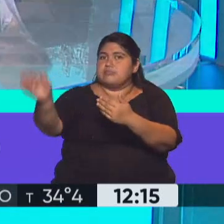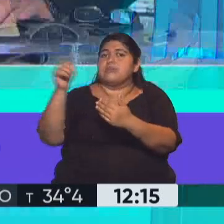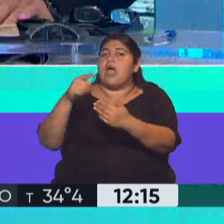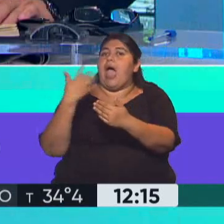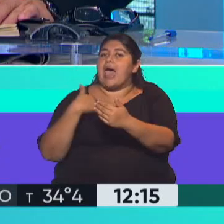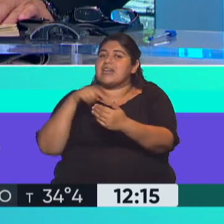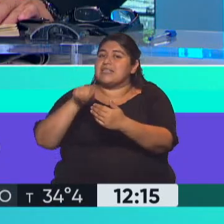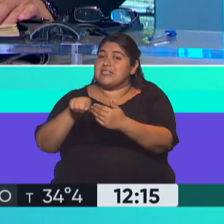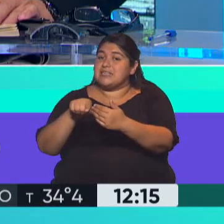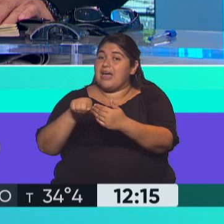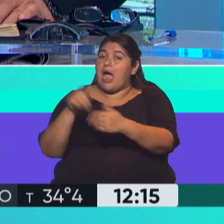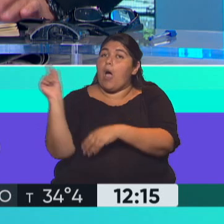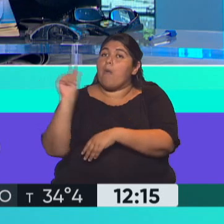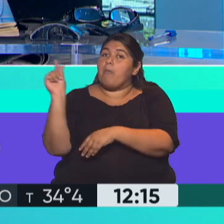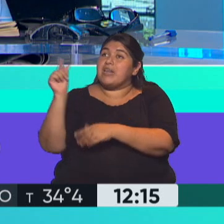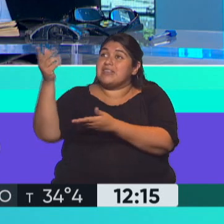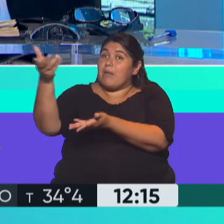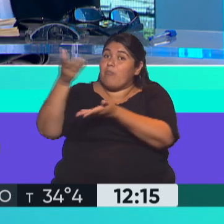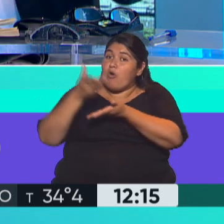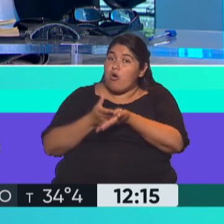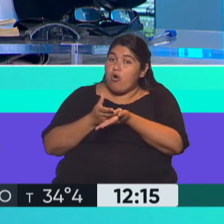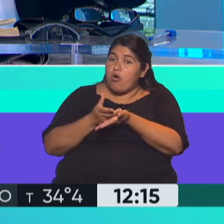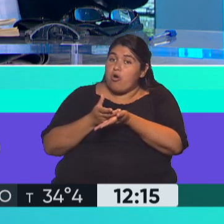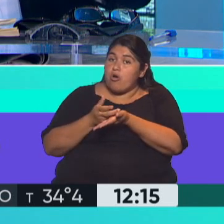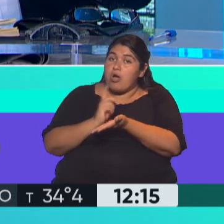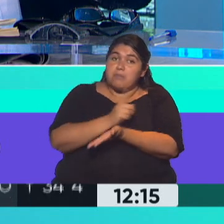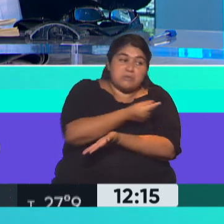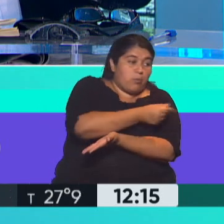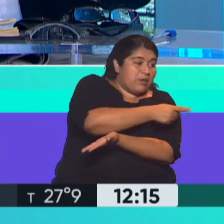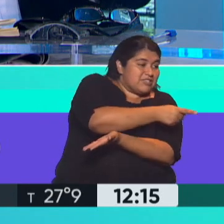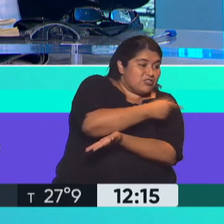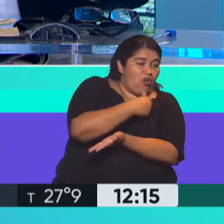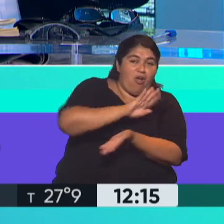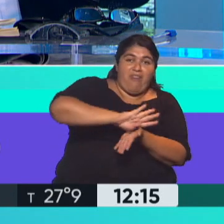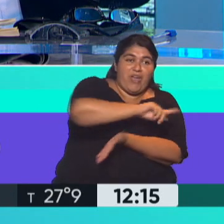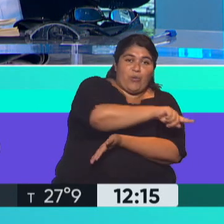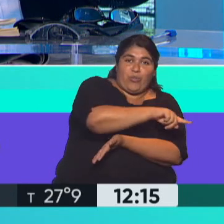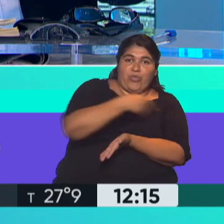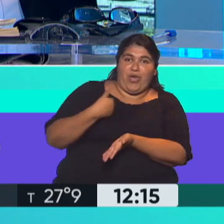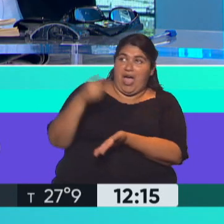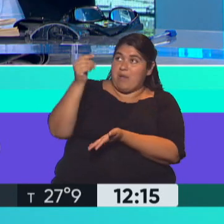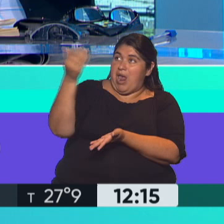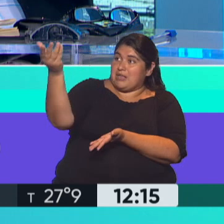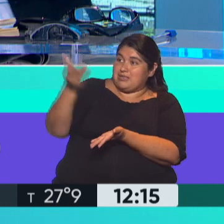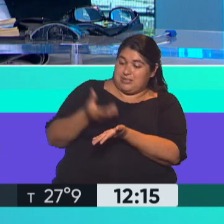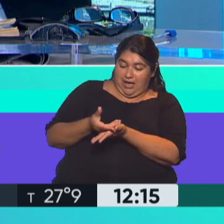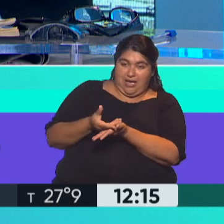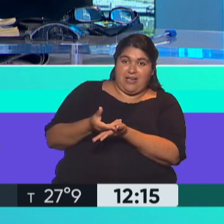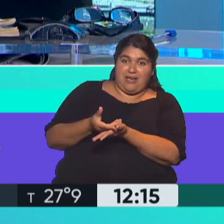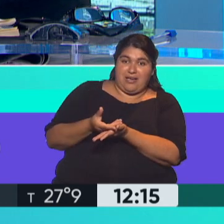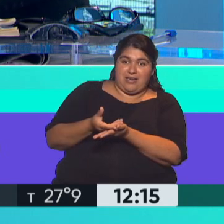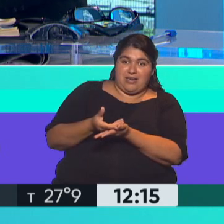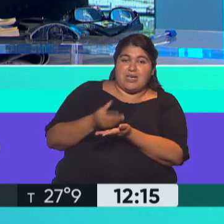Argentina recibe como préstamo el mismo dinero que tienen que pagar por el otro crédito, por el crédito stand-by. Es decir, el acuerdo de facilidades